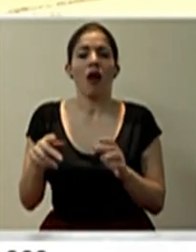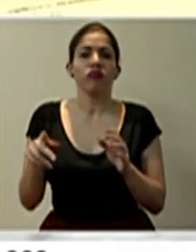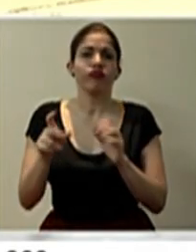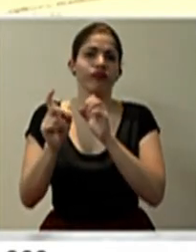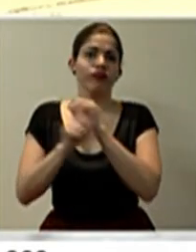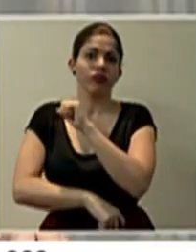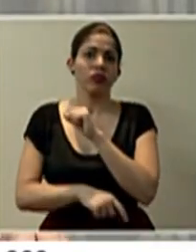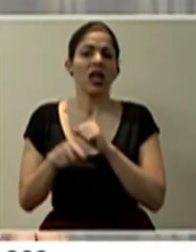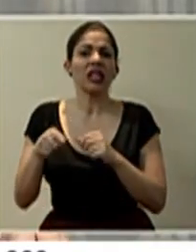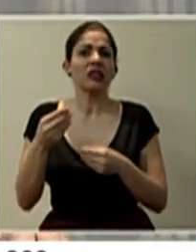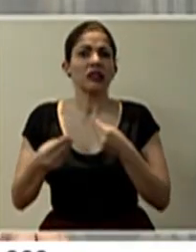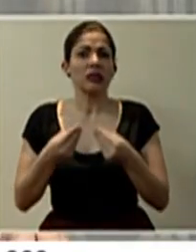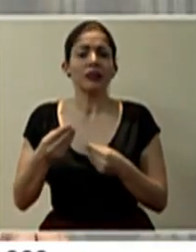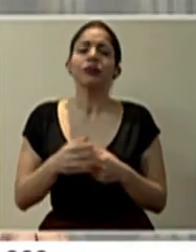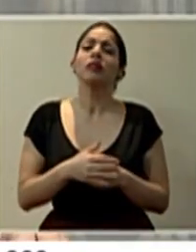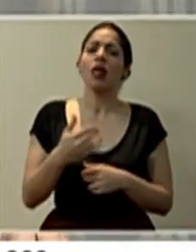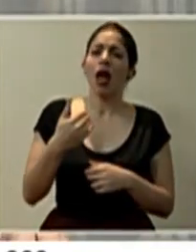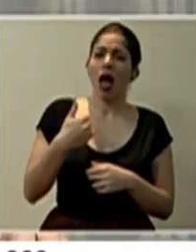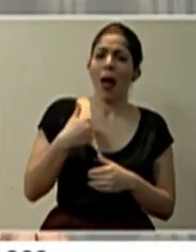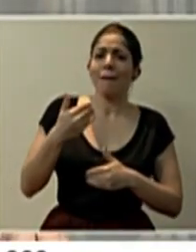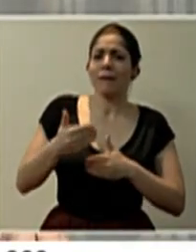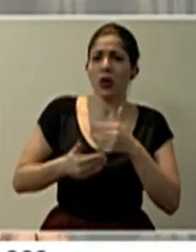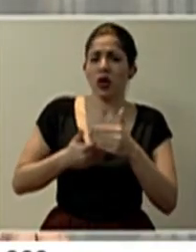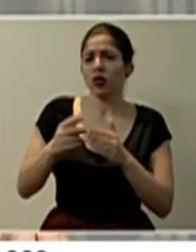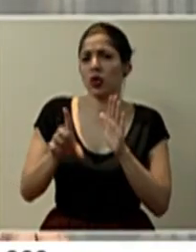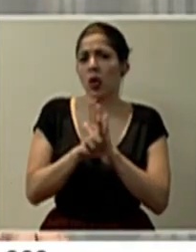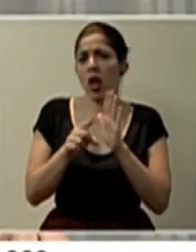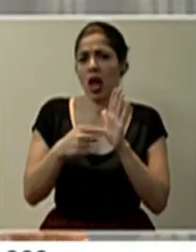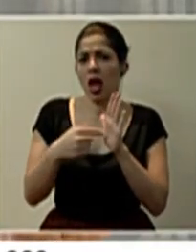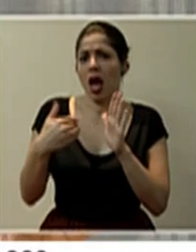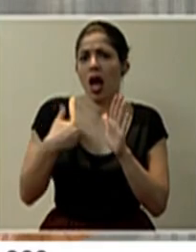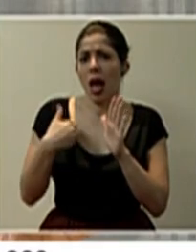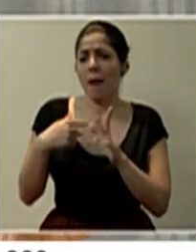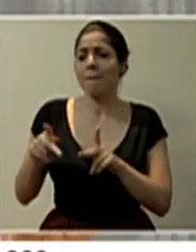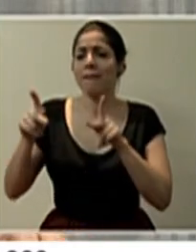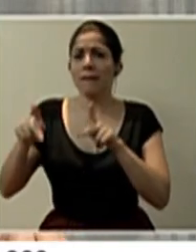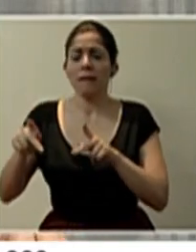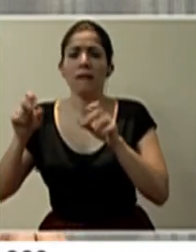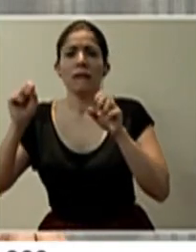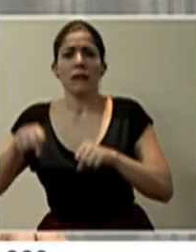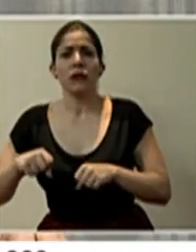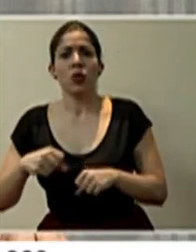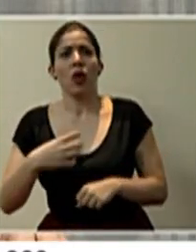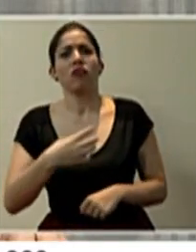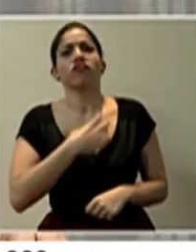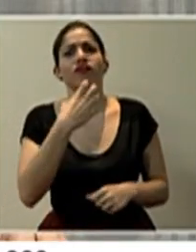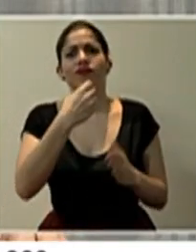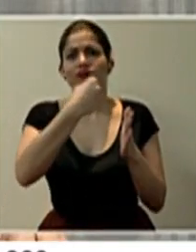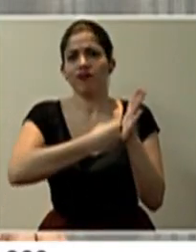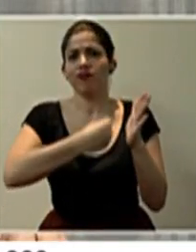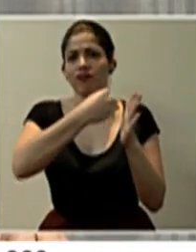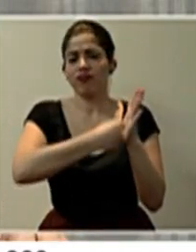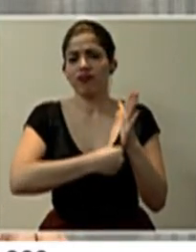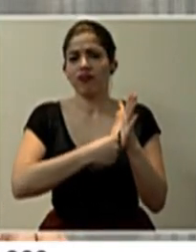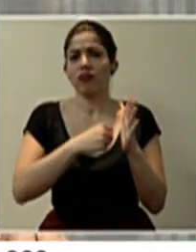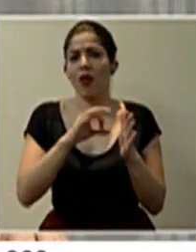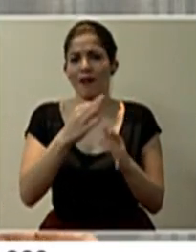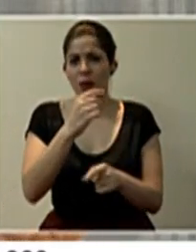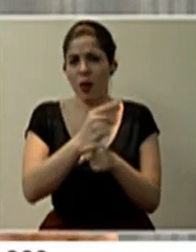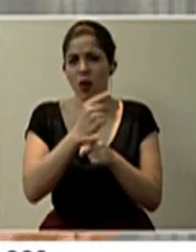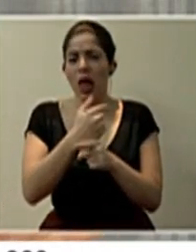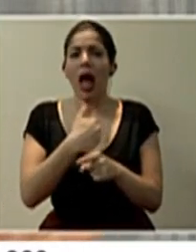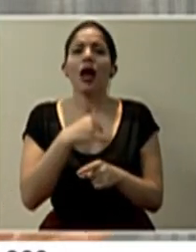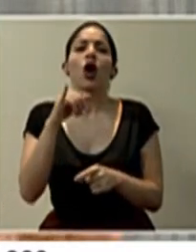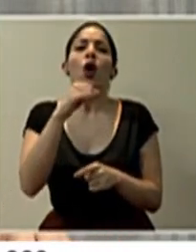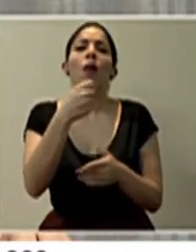Igual, como le digo, existen procedimientos establecidos legalmente, la persona puede presentar la impugnación de la forma que corresponde, es